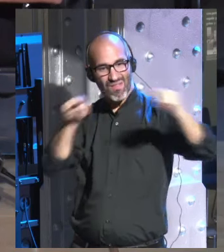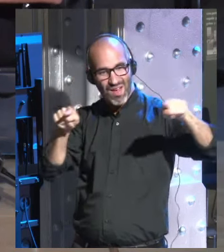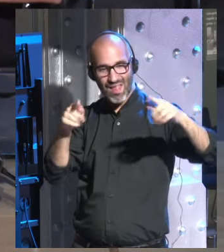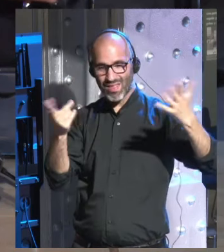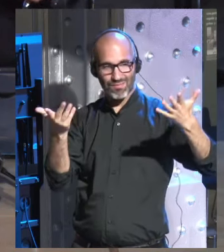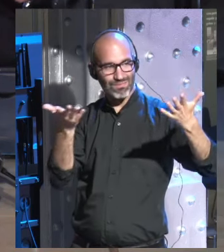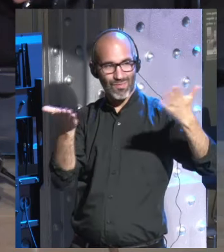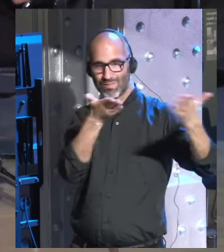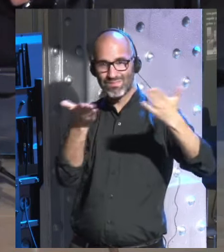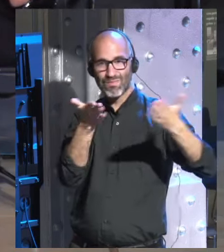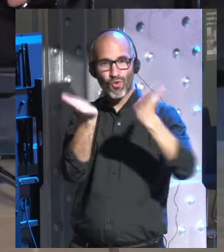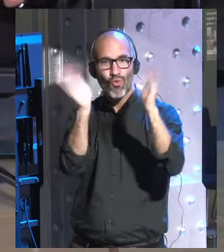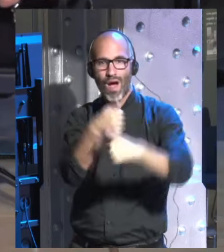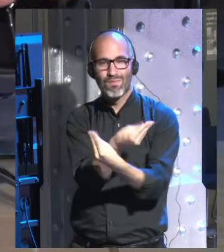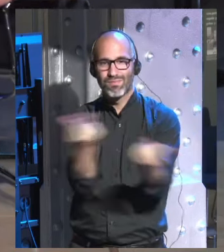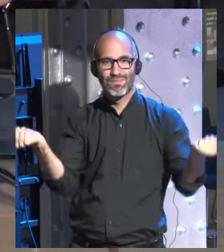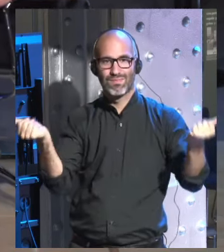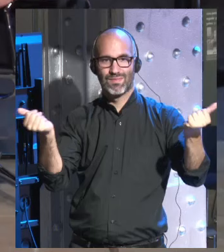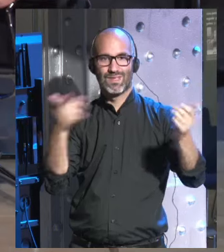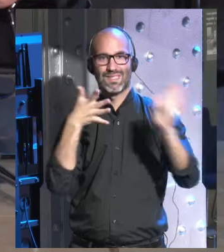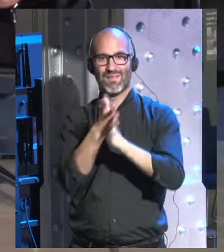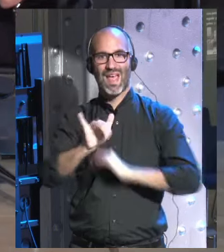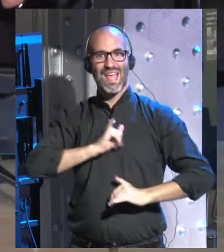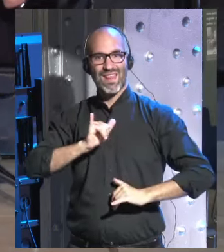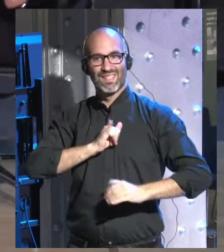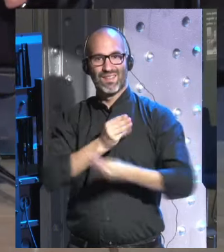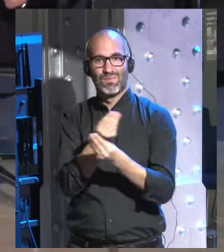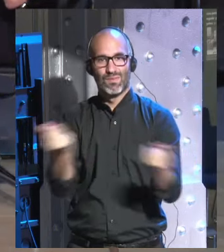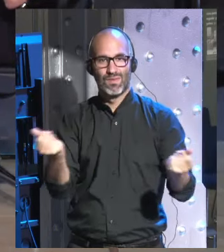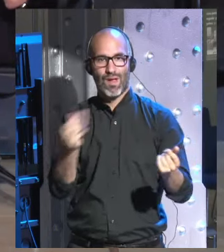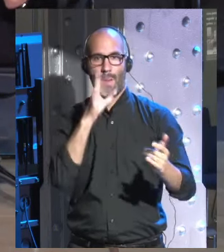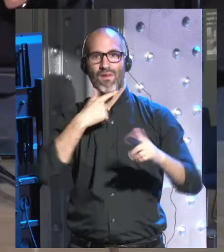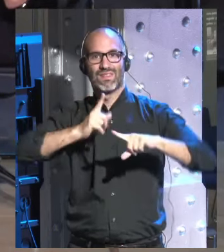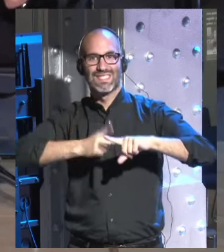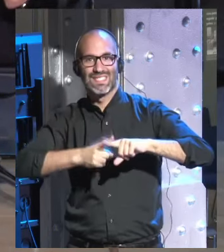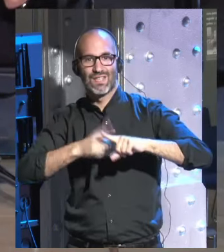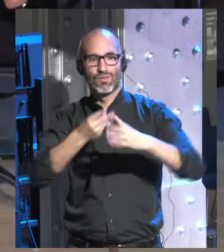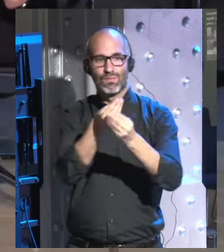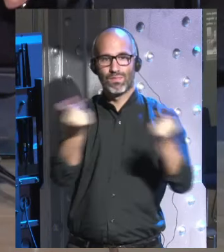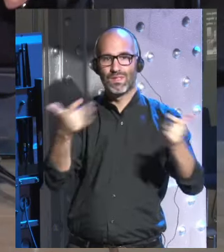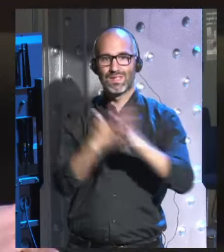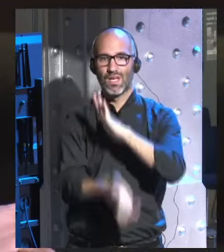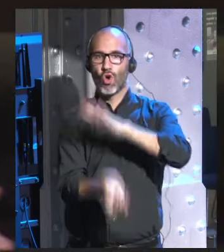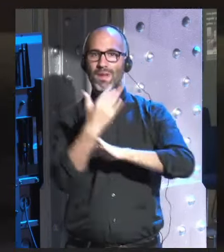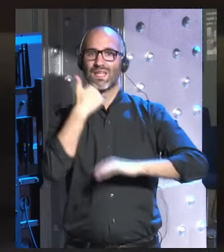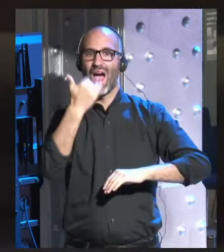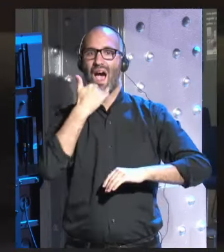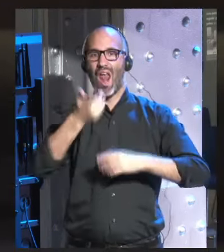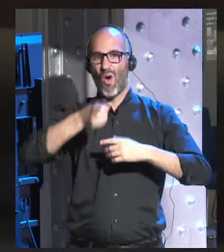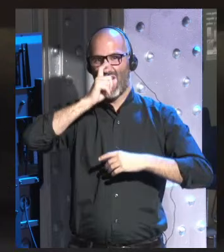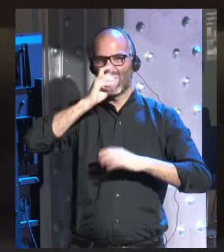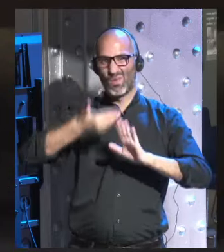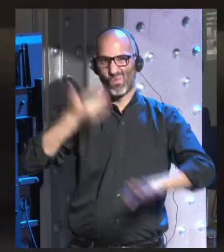tú y yo desaparece ese concepto de identidad o de sexo desaparece se convierte en algo obsoleto